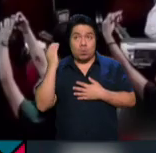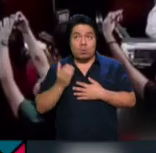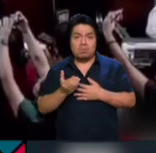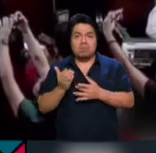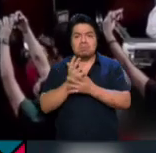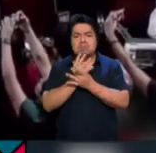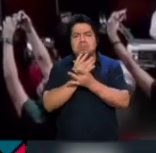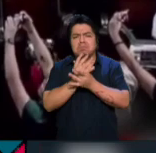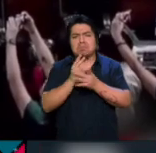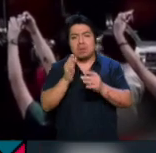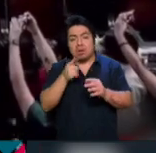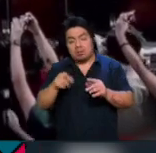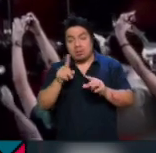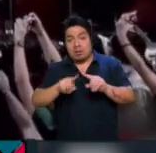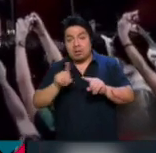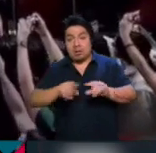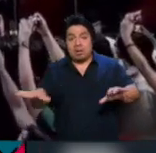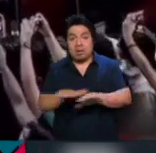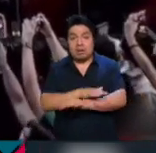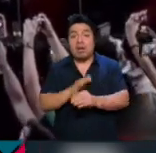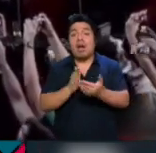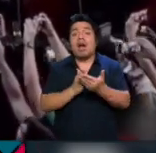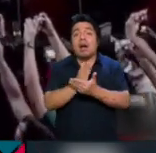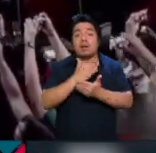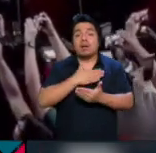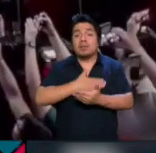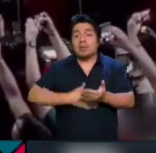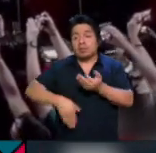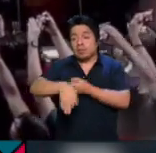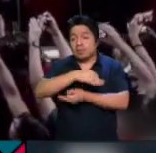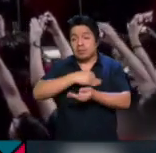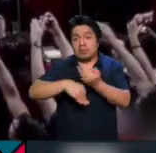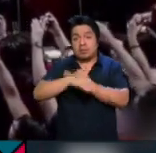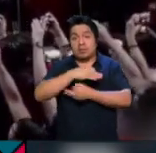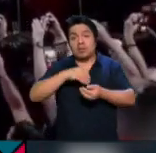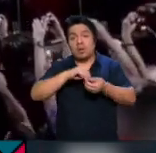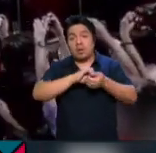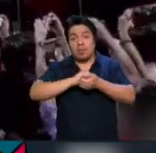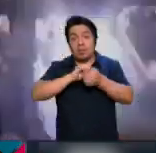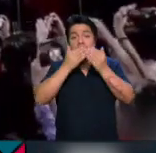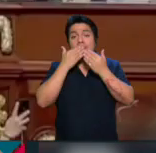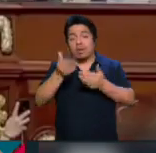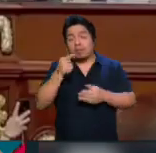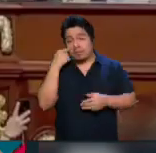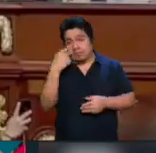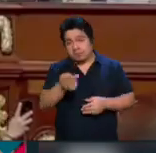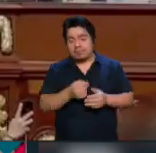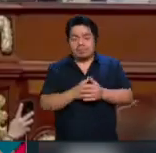destacó que la reforma brindará acceso pleno a la justicia para todas y todos los mexicanos. Escuchemos.